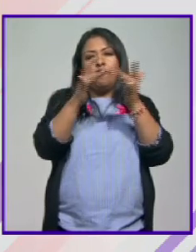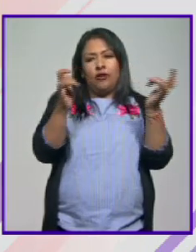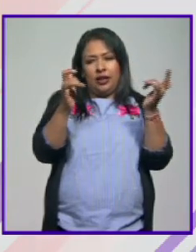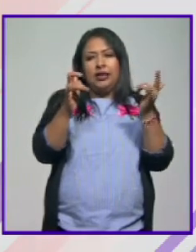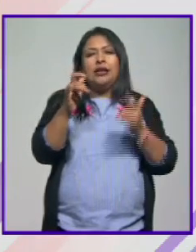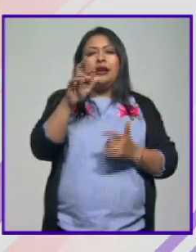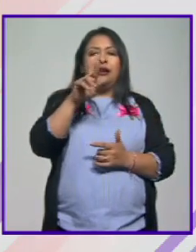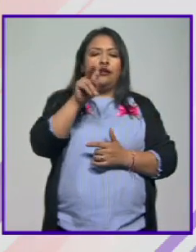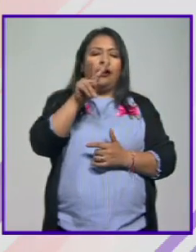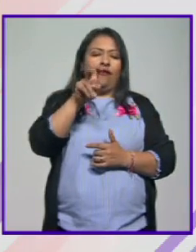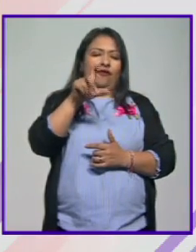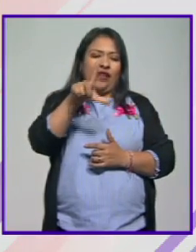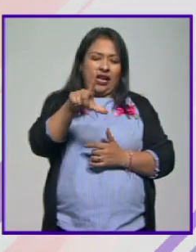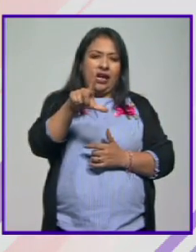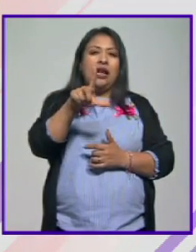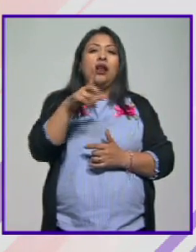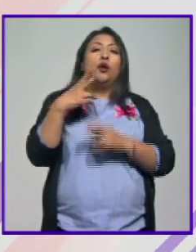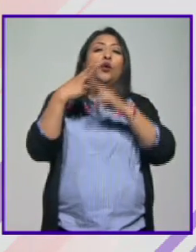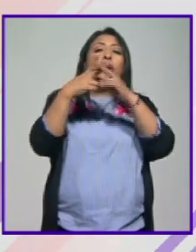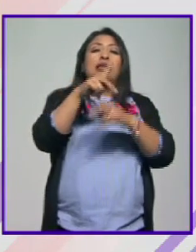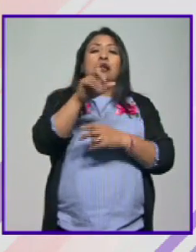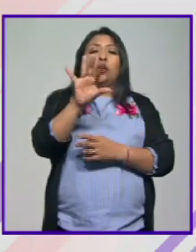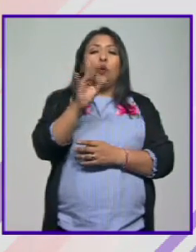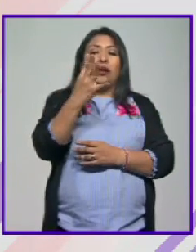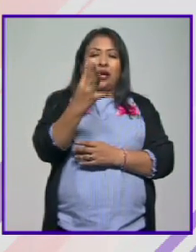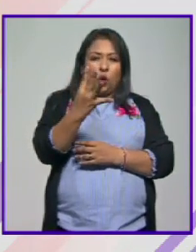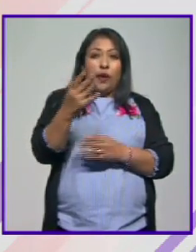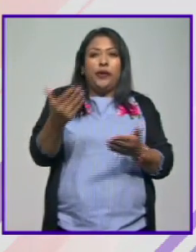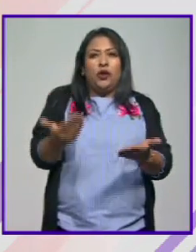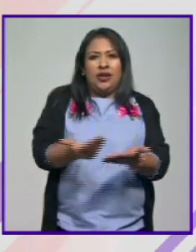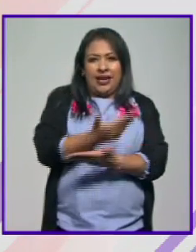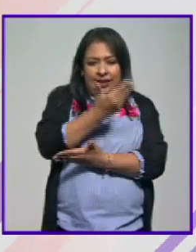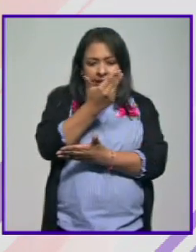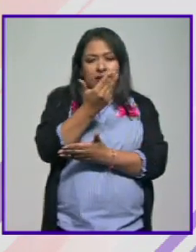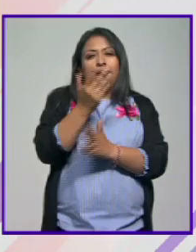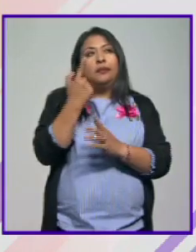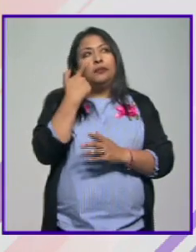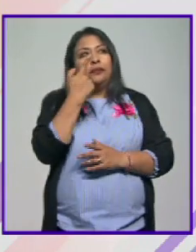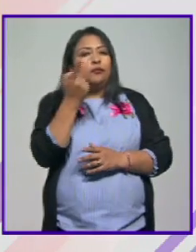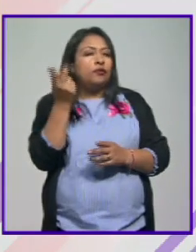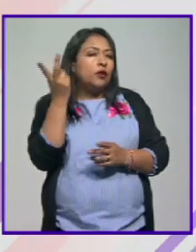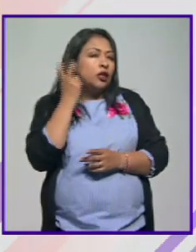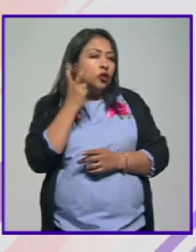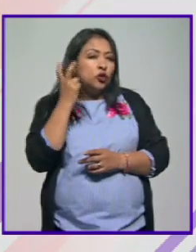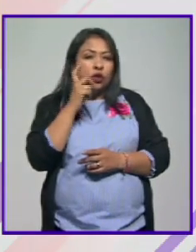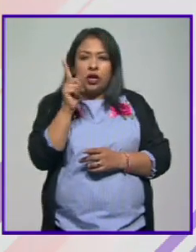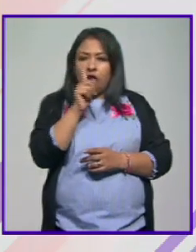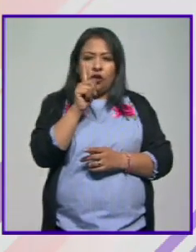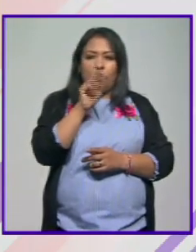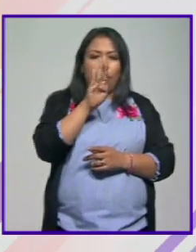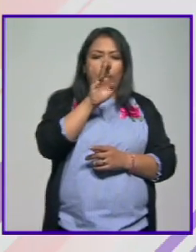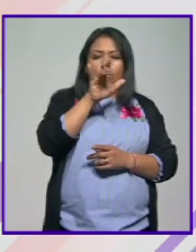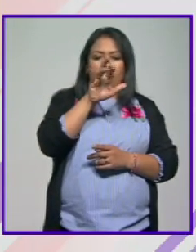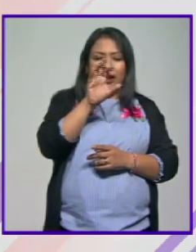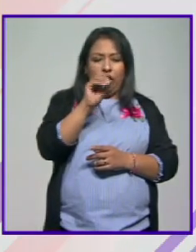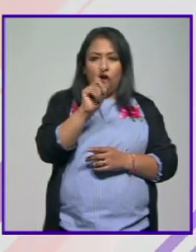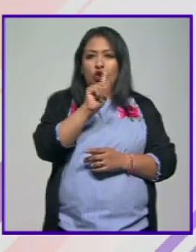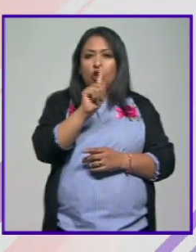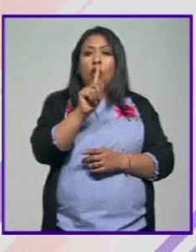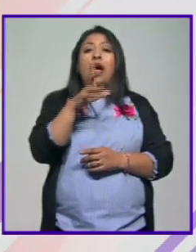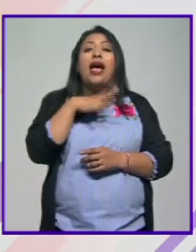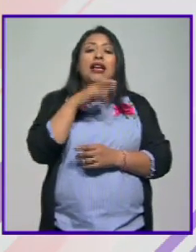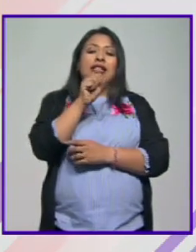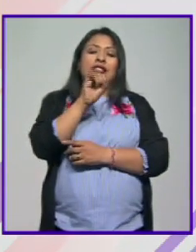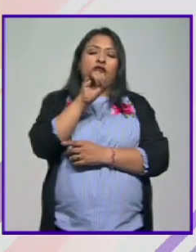Maurice Ravel en el aniversario 144 de su nacimiento y lo que van a escuchar no es el bolero sino la